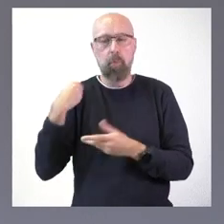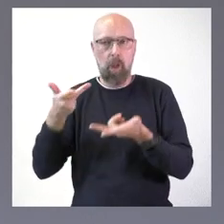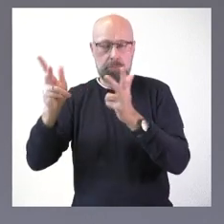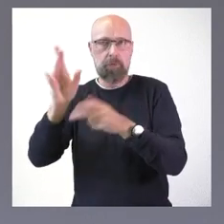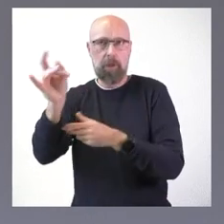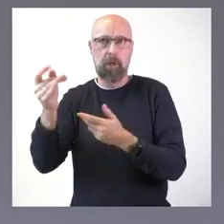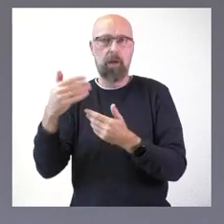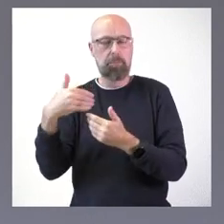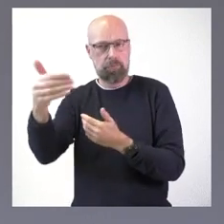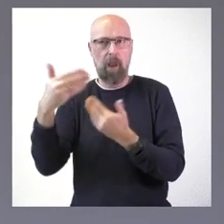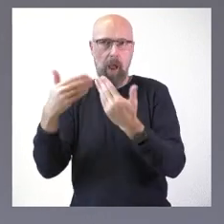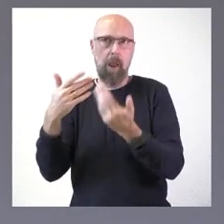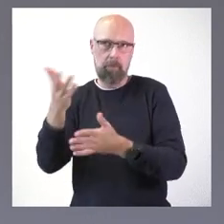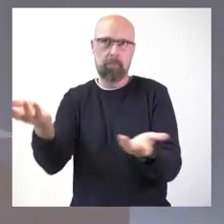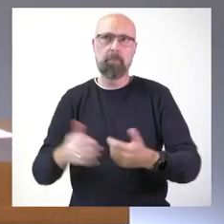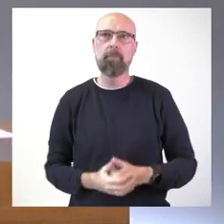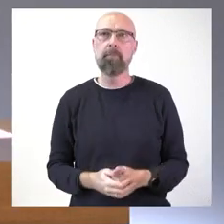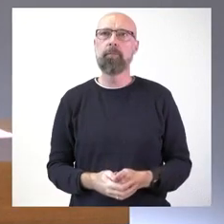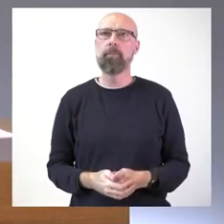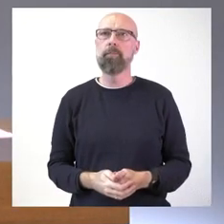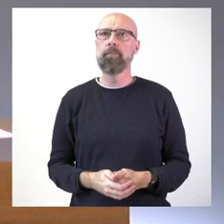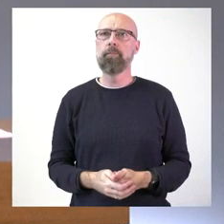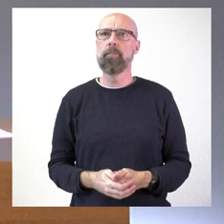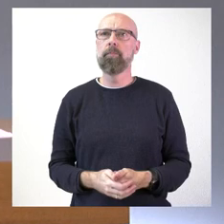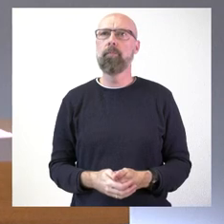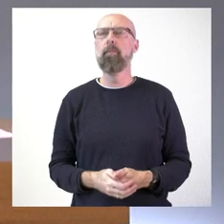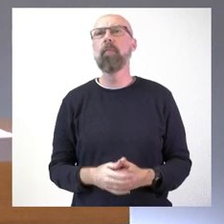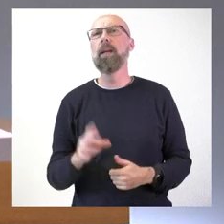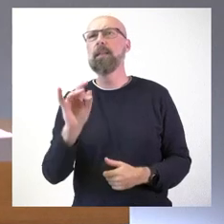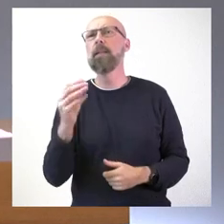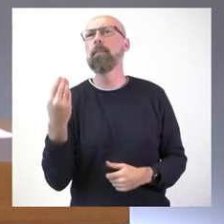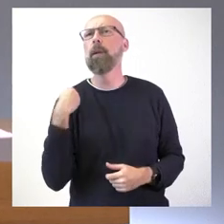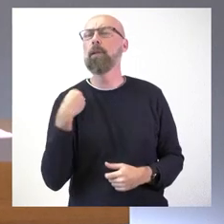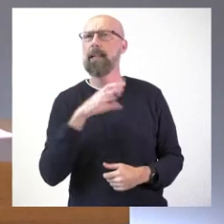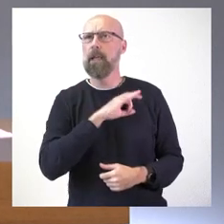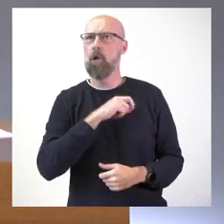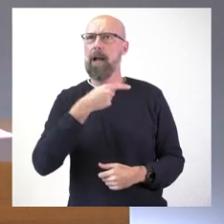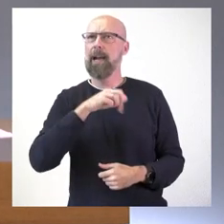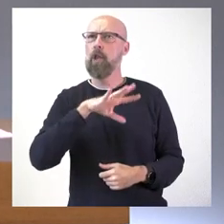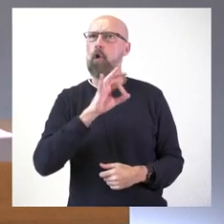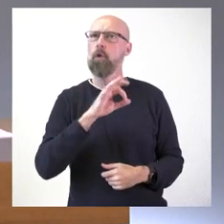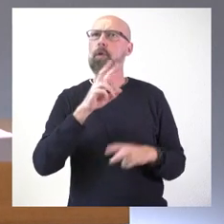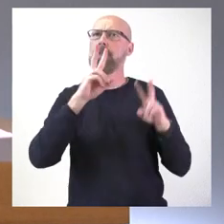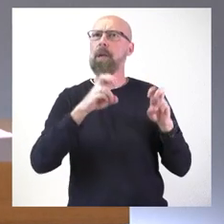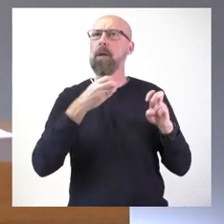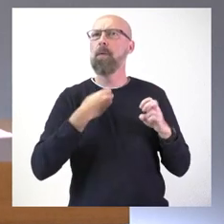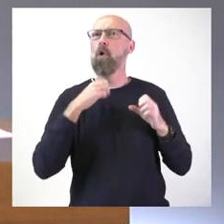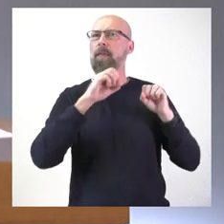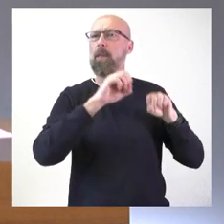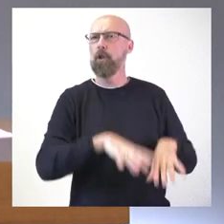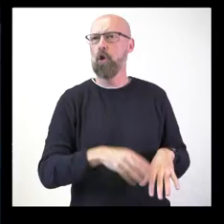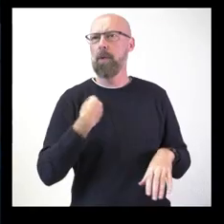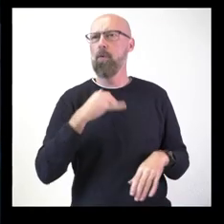que podremos hablar ahí de lo que usted considera. Sí, quería preguntarle al señor Carriedo sobre la dimisión de Ignacio Rosel.